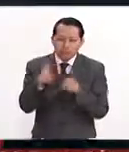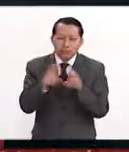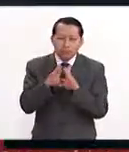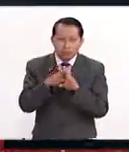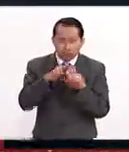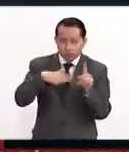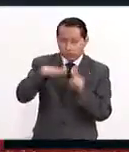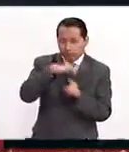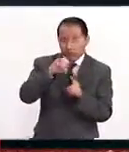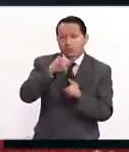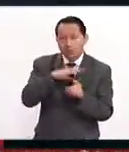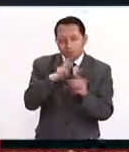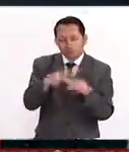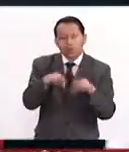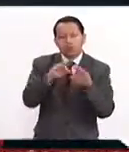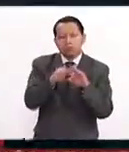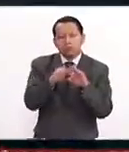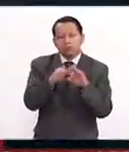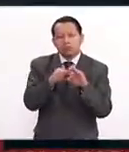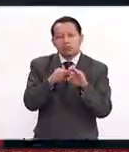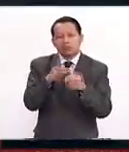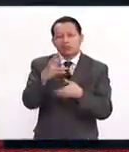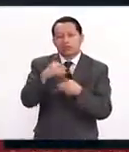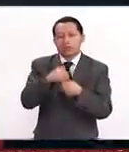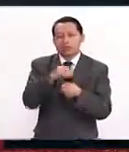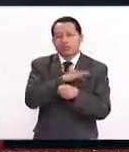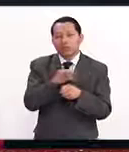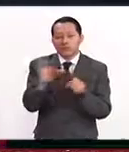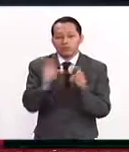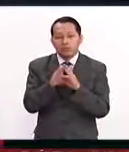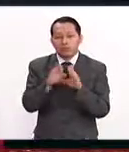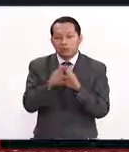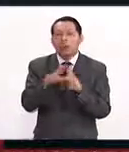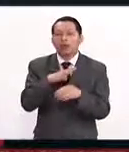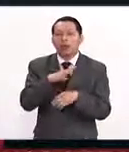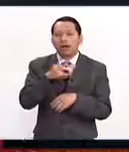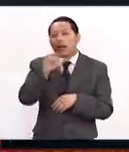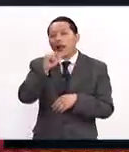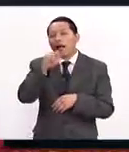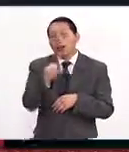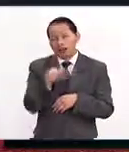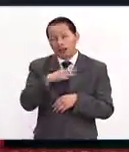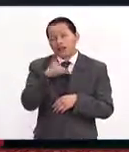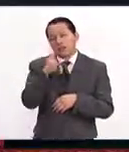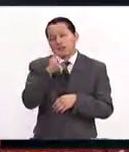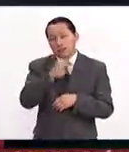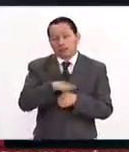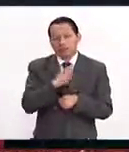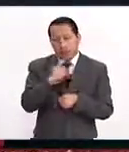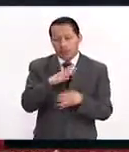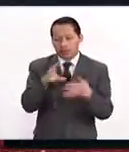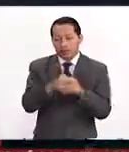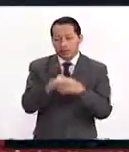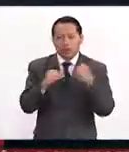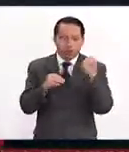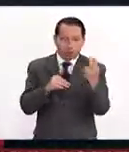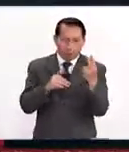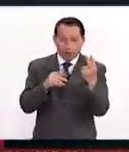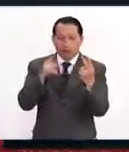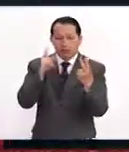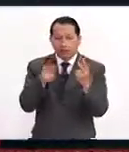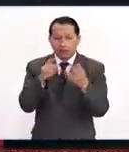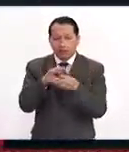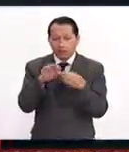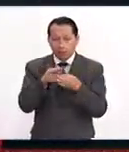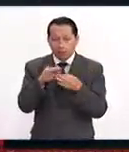sí juega un papel importante, combinado con el aspecto alérgico respiratorio, porque se unen dos factores, que